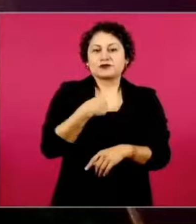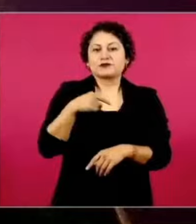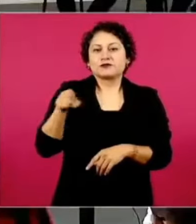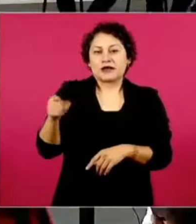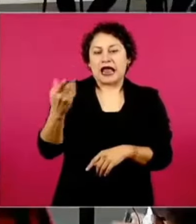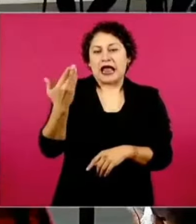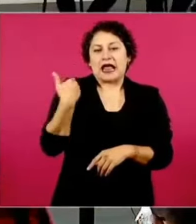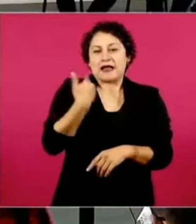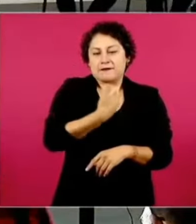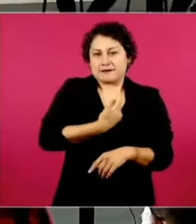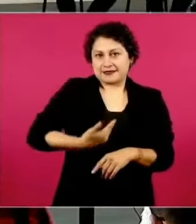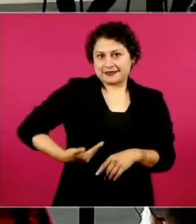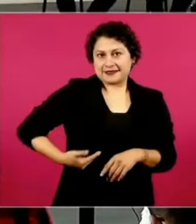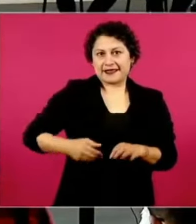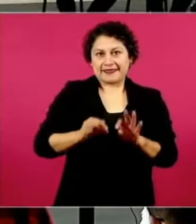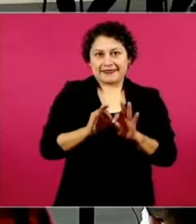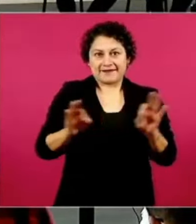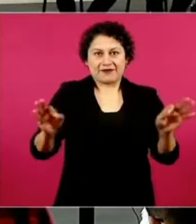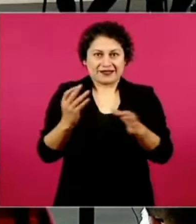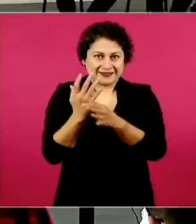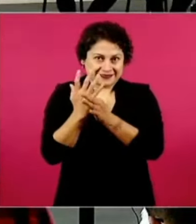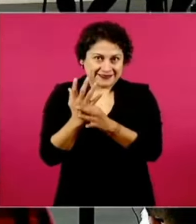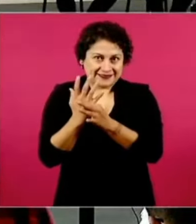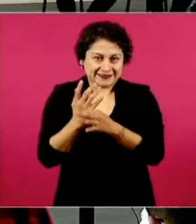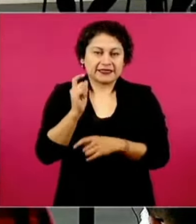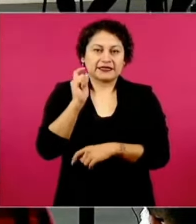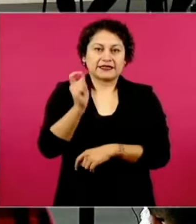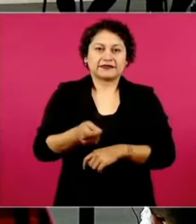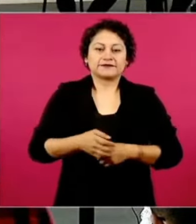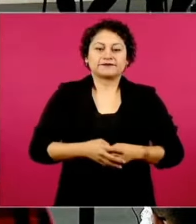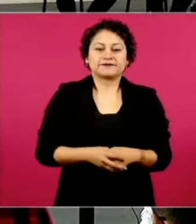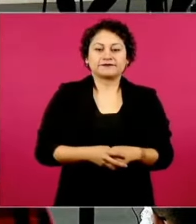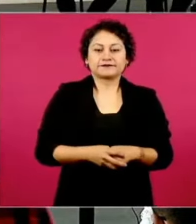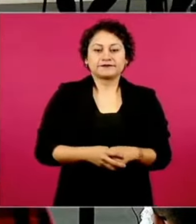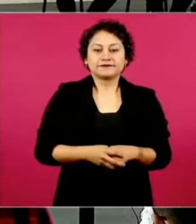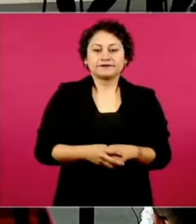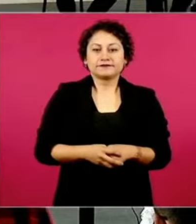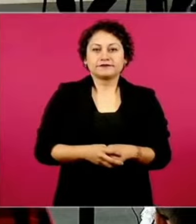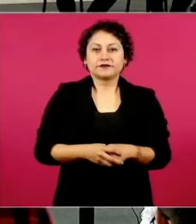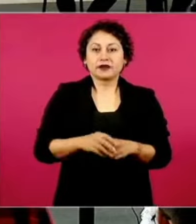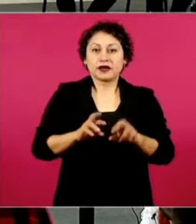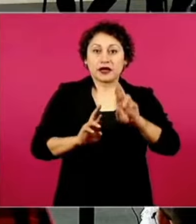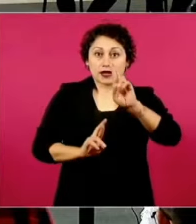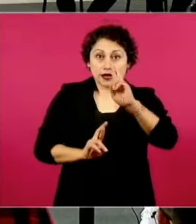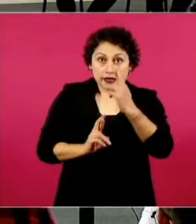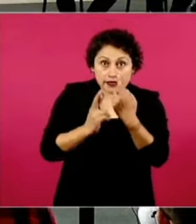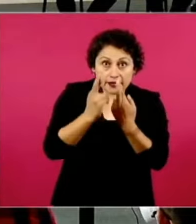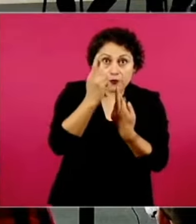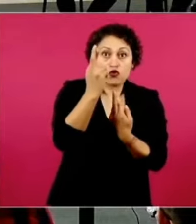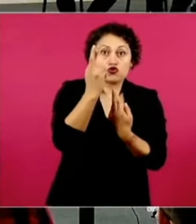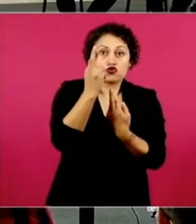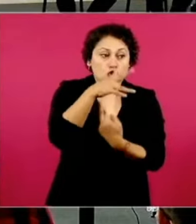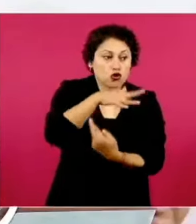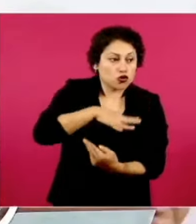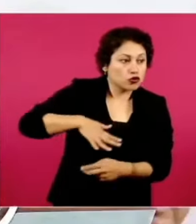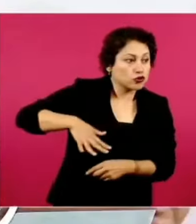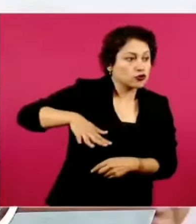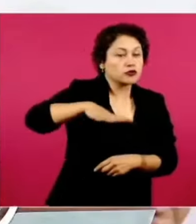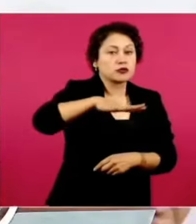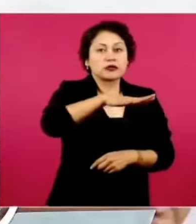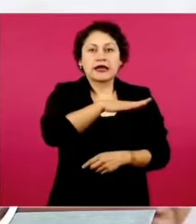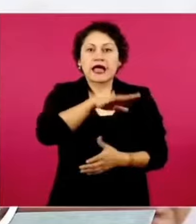señor presidente acerca de que no se puede comprender una revolución sin periodistas revolucionarios.